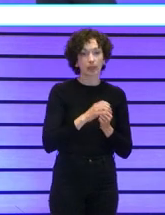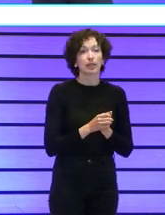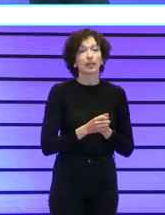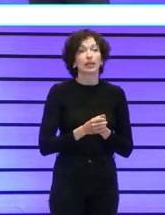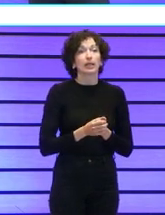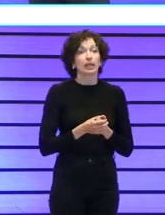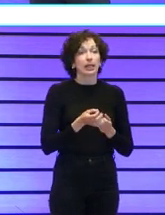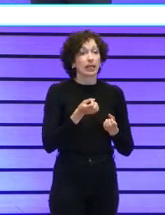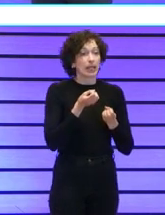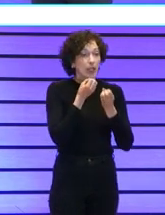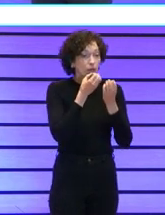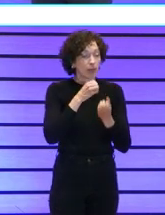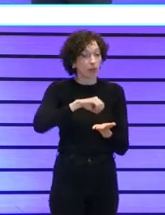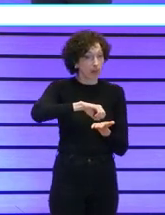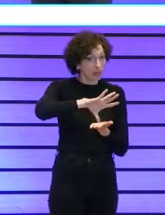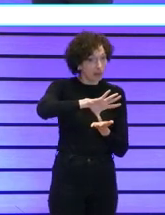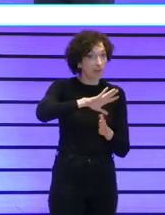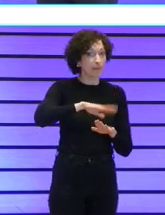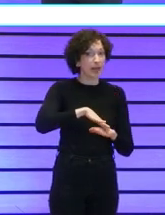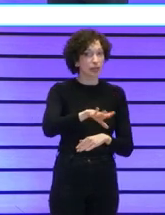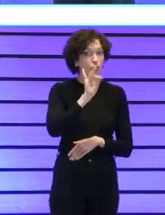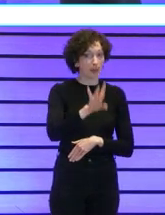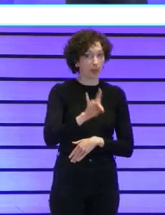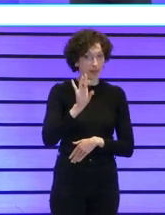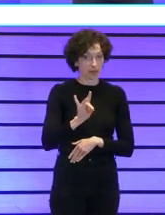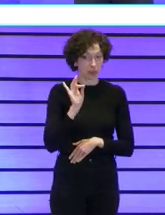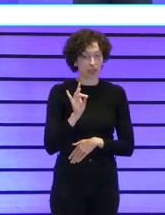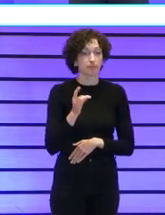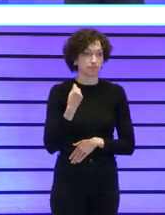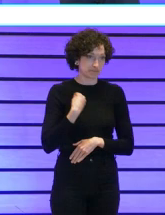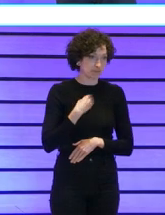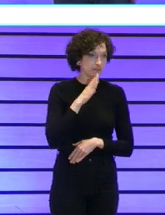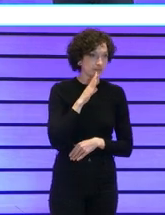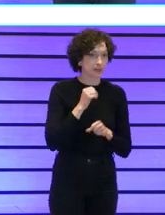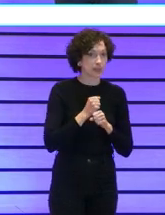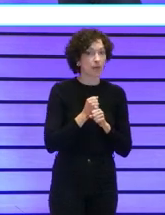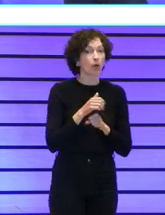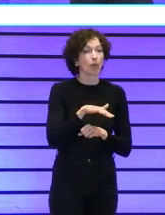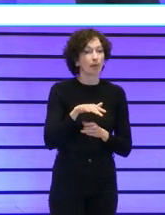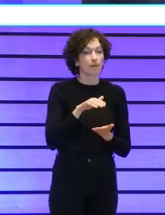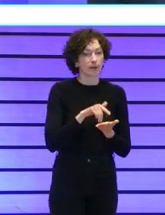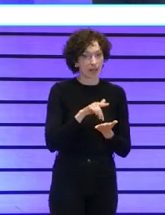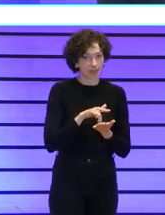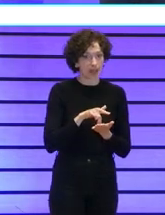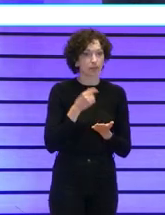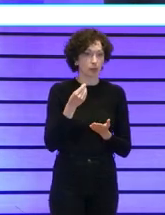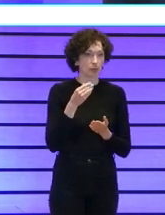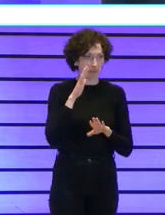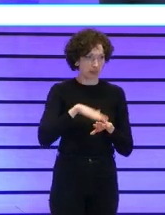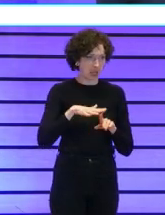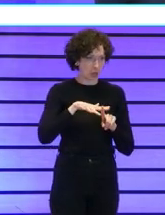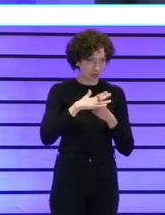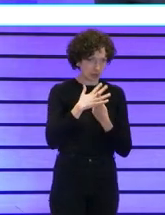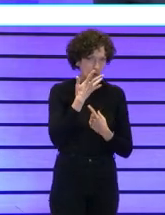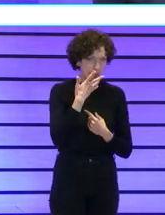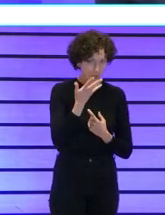para la toma de decisiones yo decía yo trabajo en Valencia Valencia es una organización voy a darle un poco de contexto a todo esto